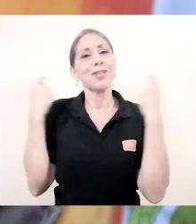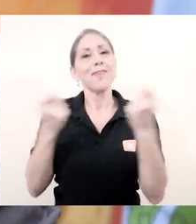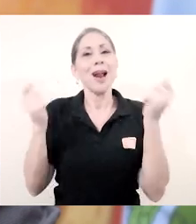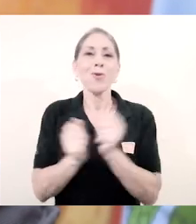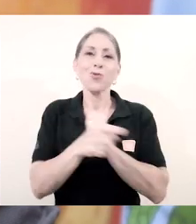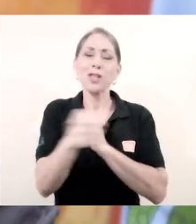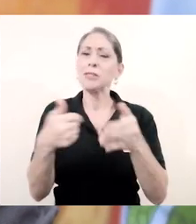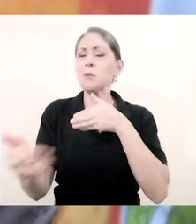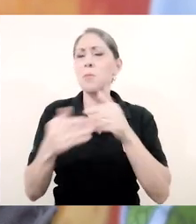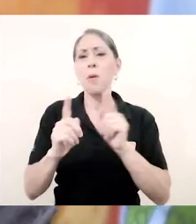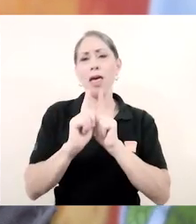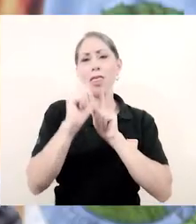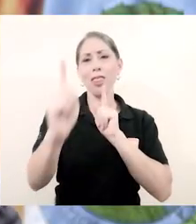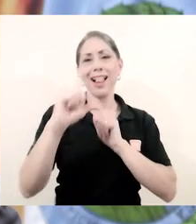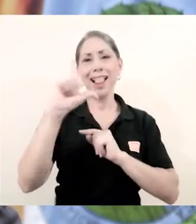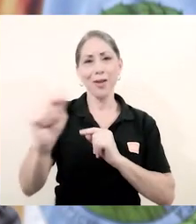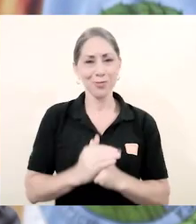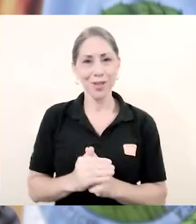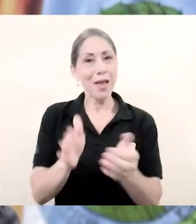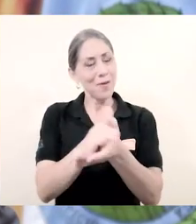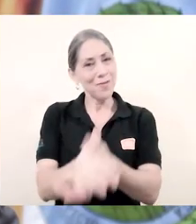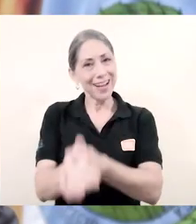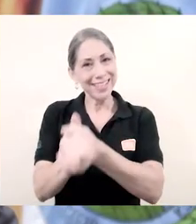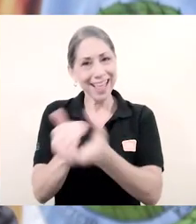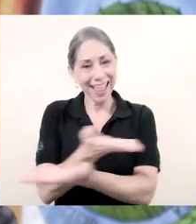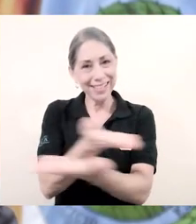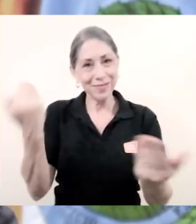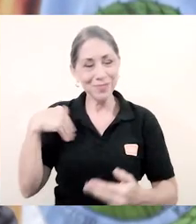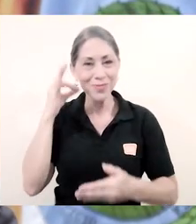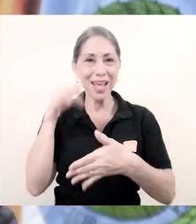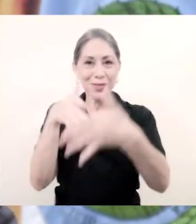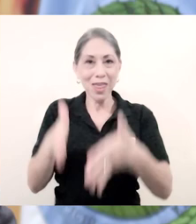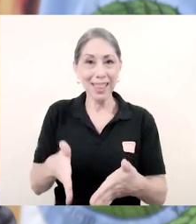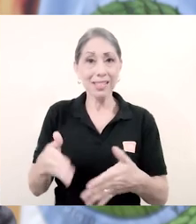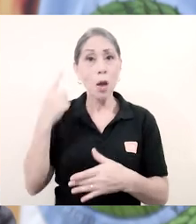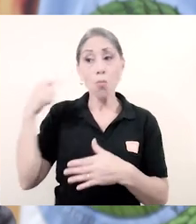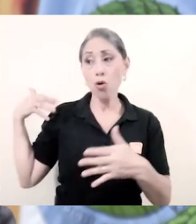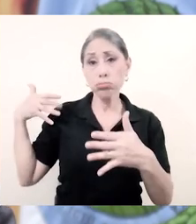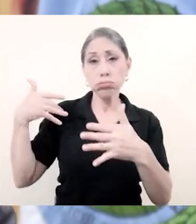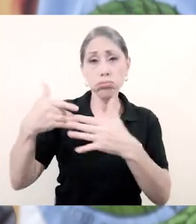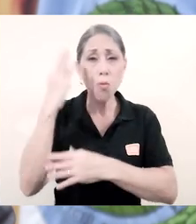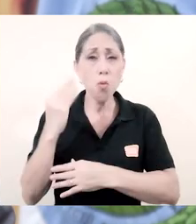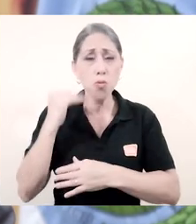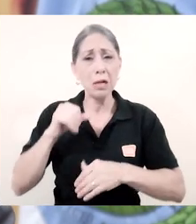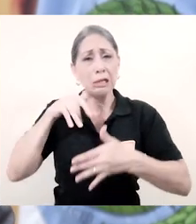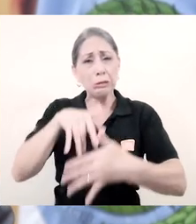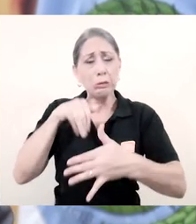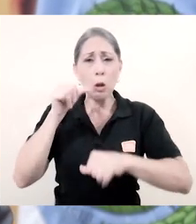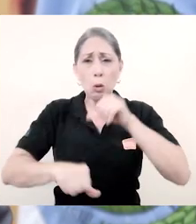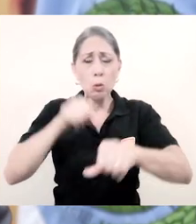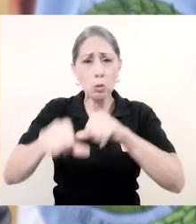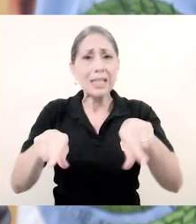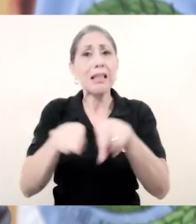celebrar con ustedes a la distancia. Felicidades, estimadas y estimados estudiantes, por el camino recorrido, por las luchas